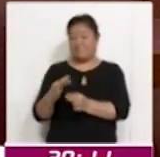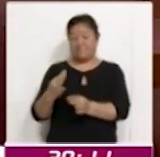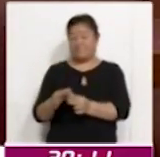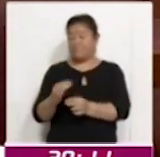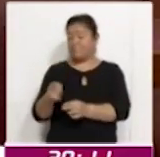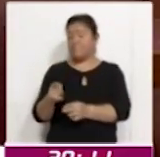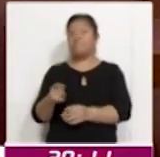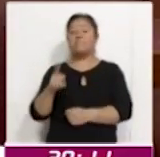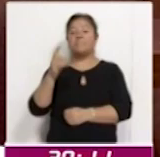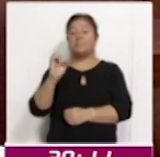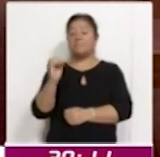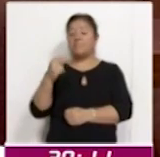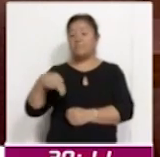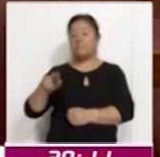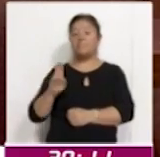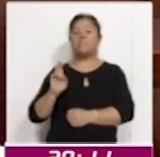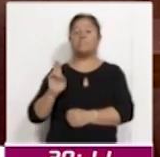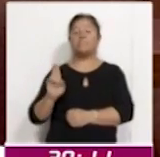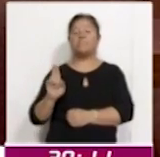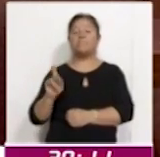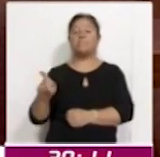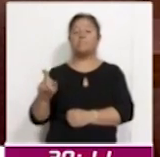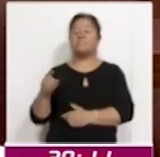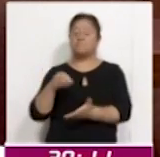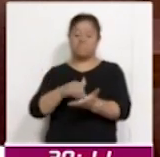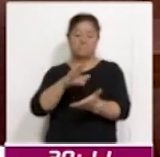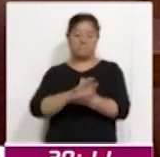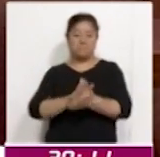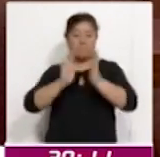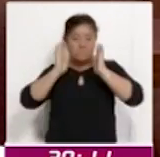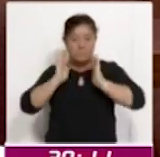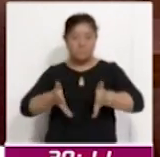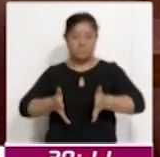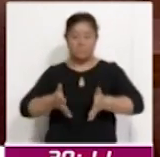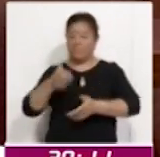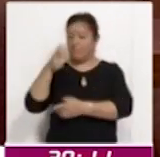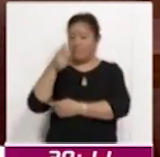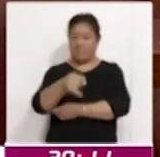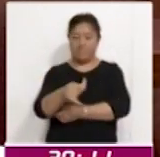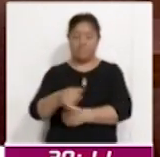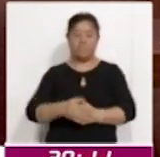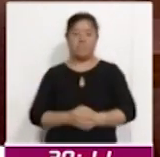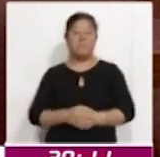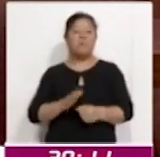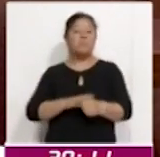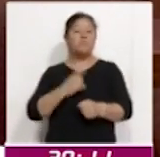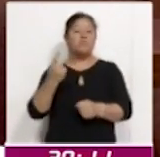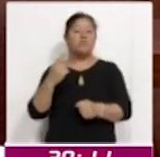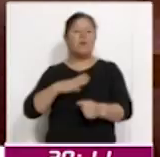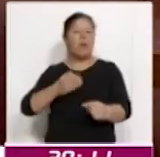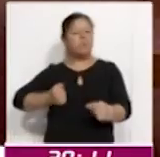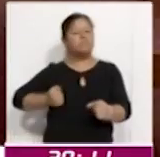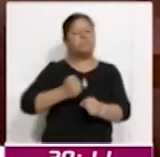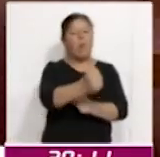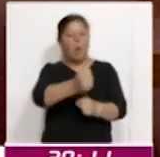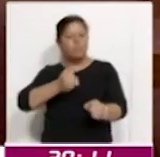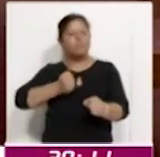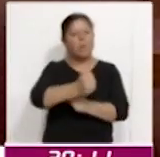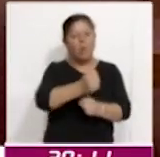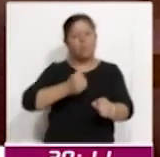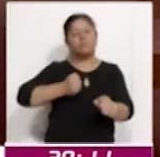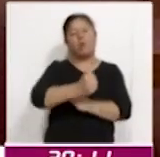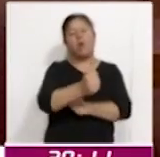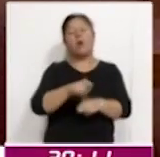la ONU así estableció, debido pues a la tortura a la que fue sometida las hermanas